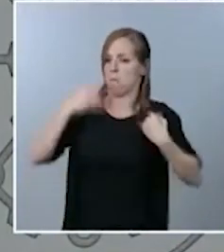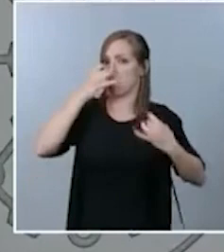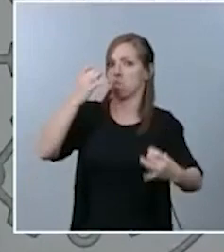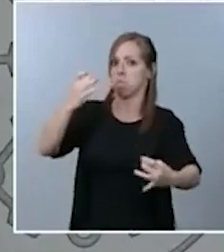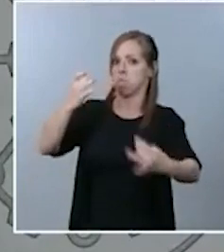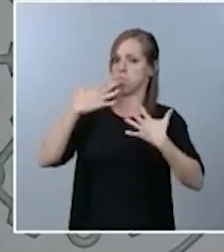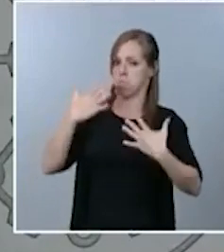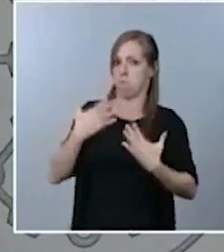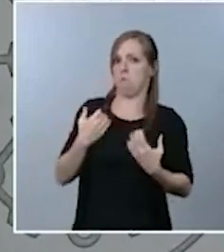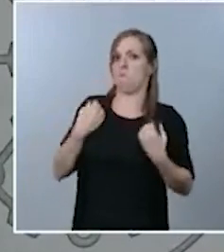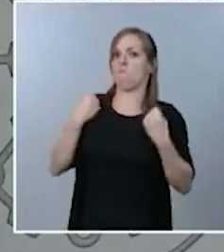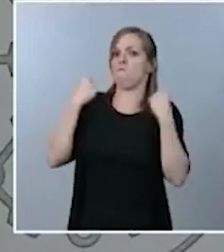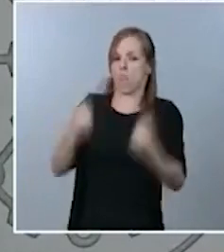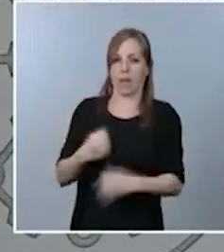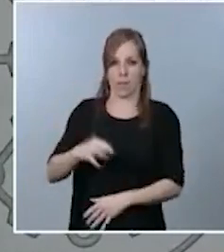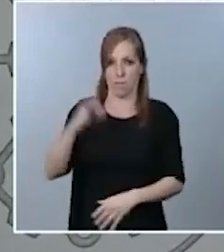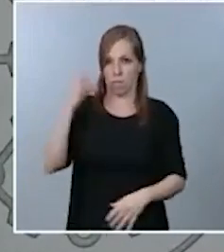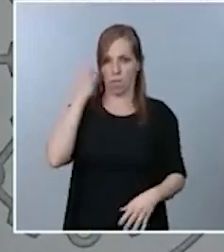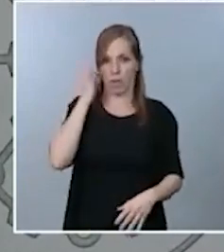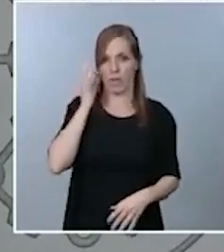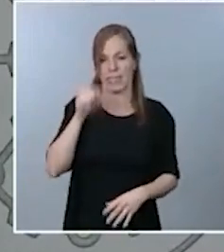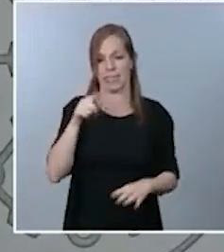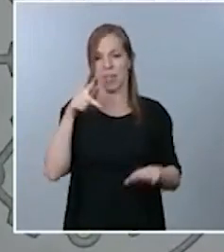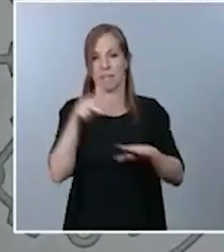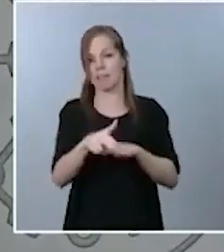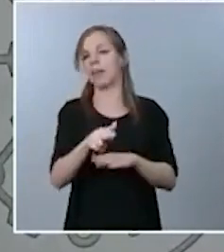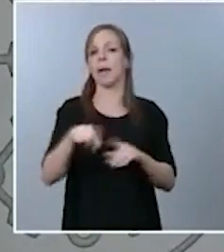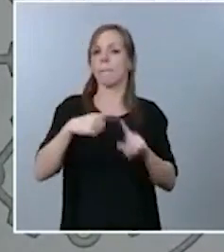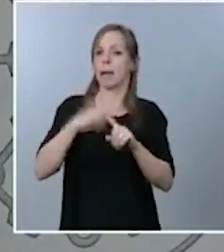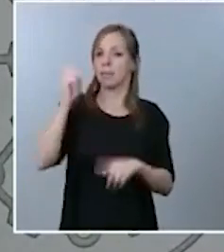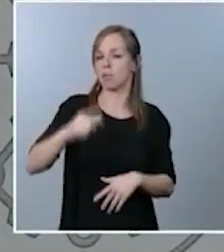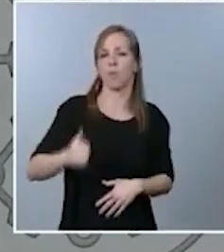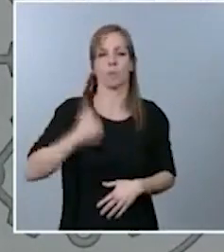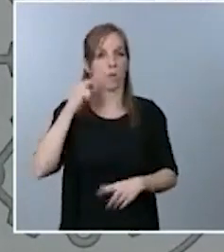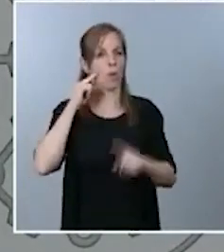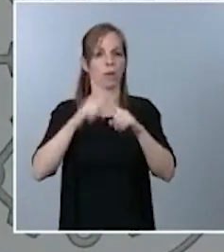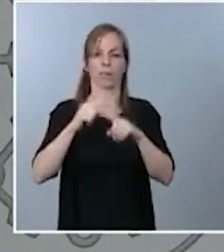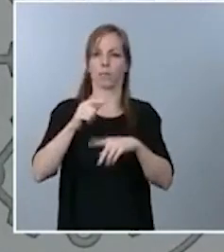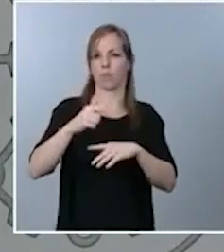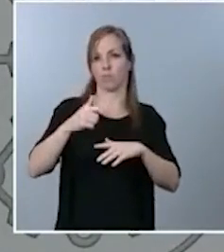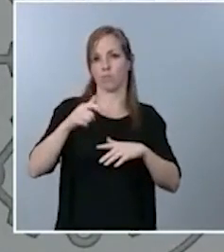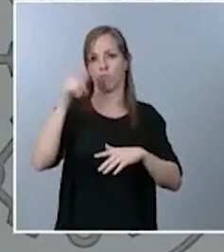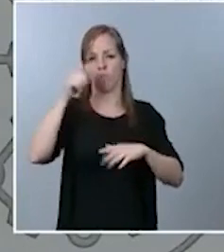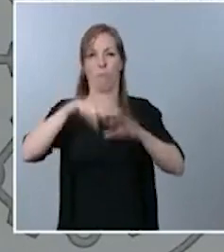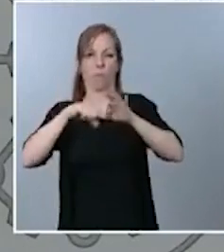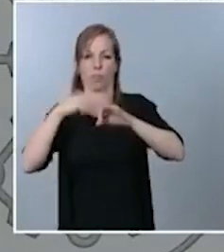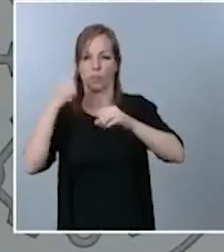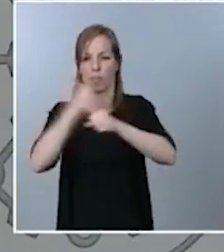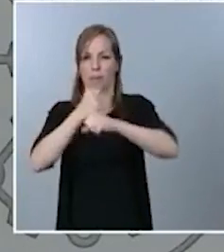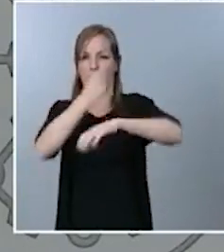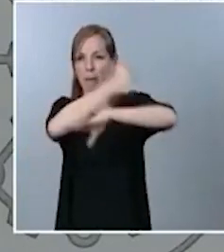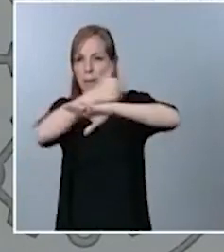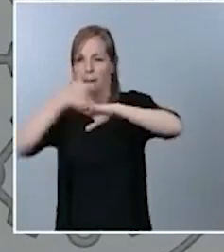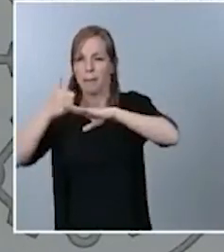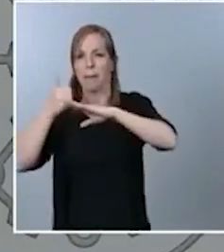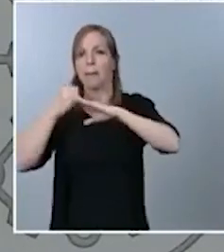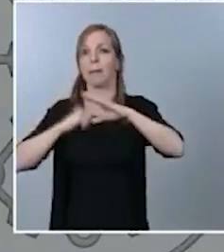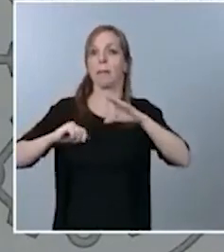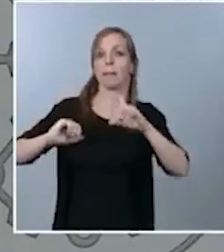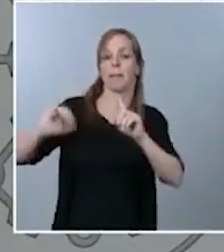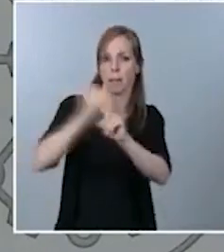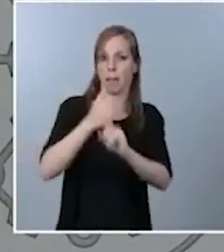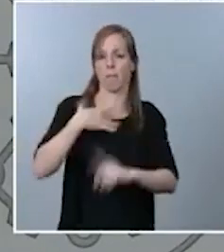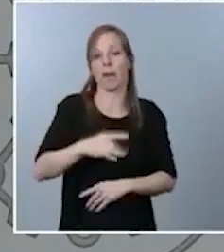sobre las mujeres, tener la oportunidad de acceder a puestos de responsabilidad o que nuestros niños, que nuestras niñas se eduquen en un clima